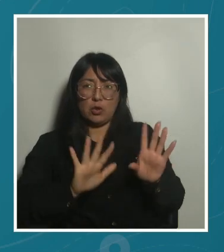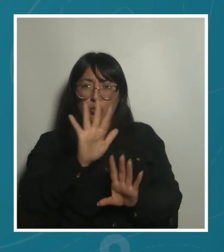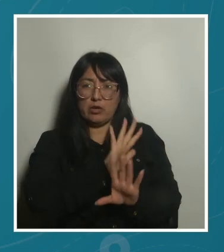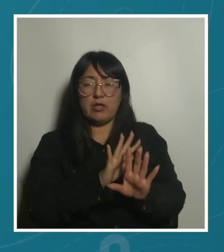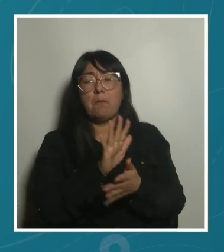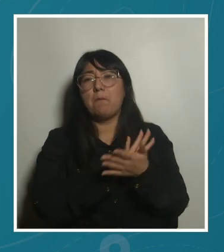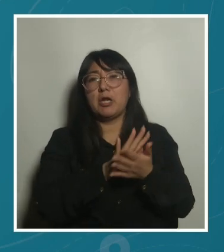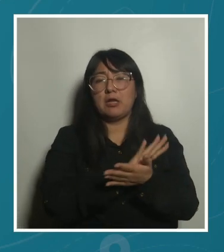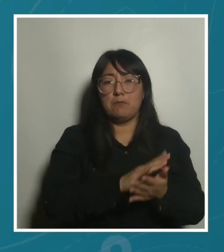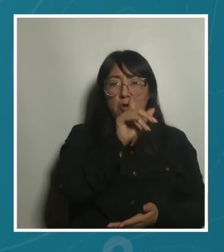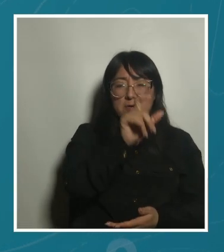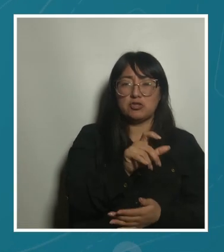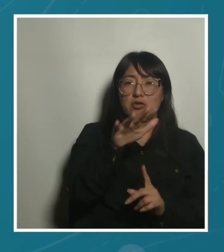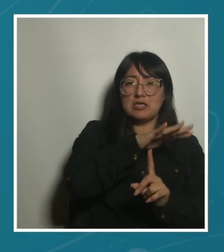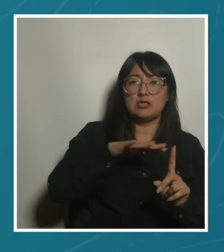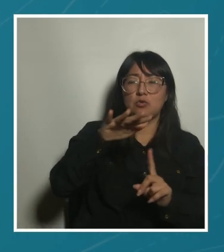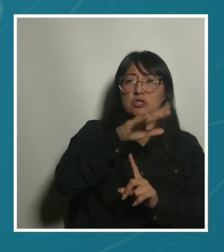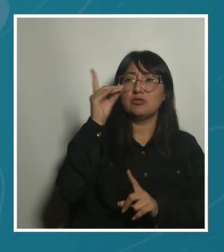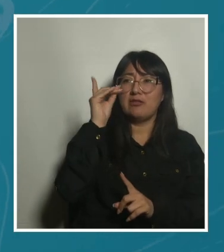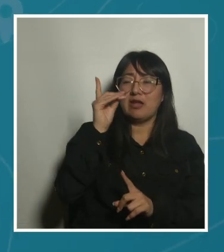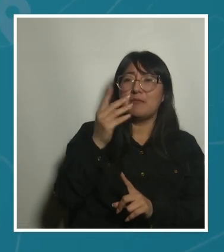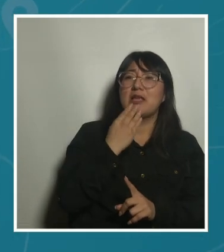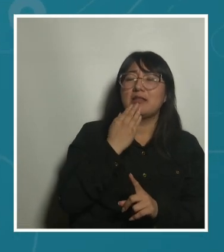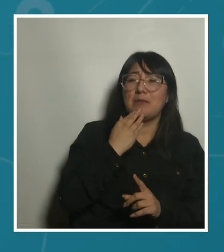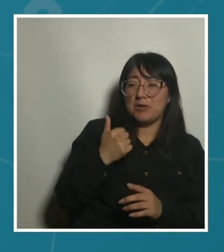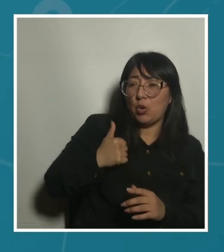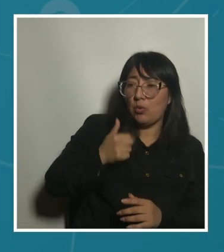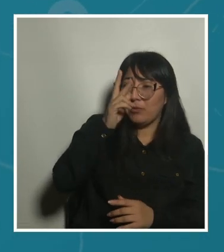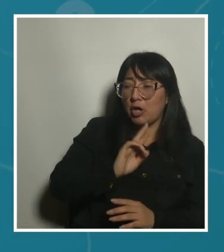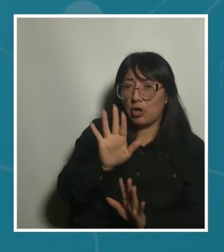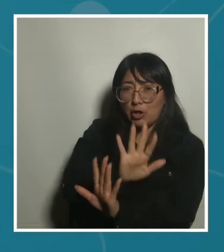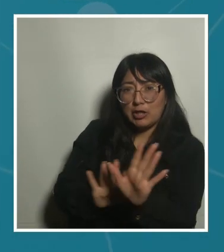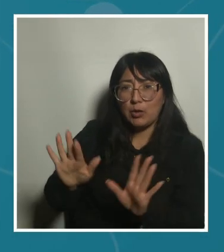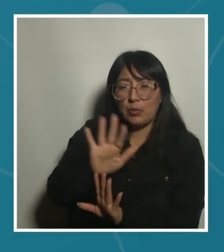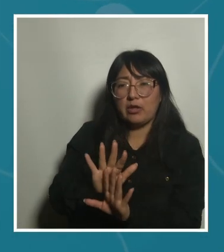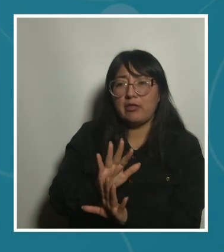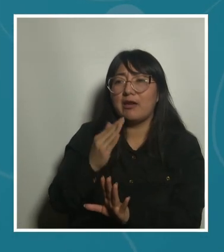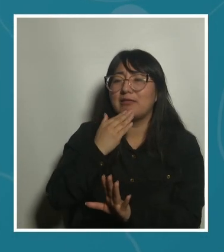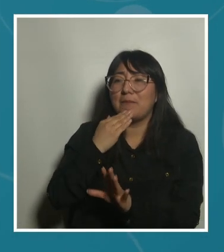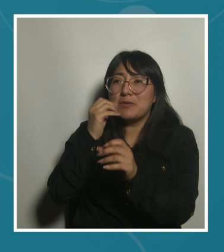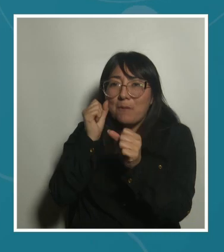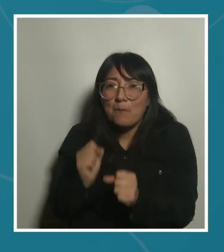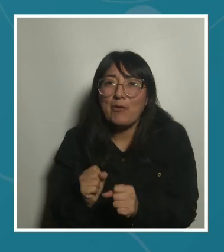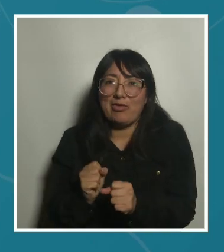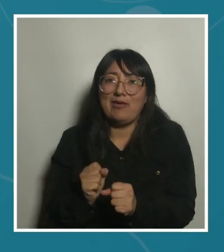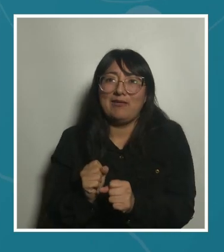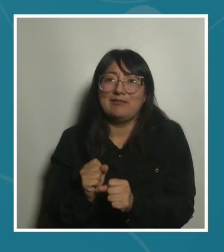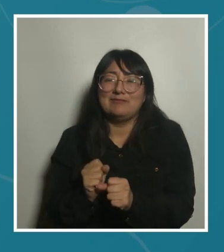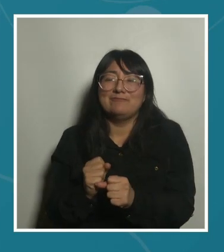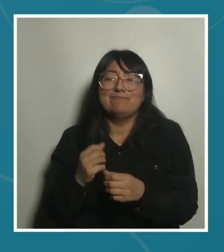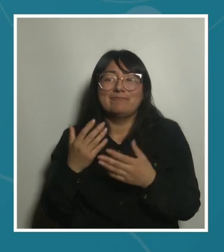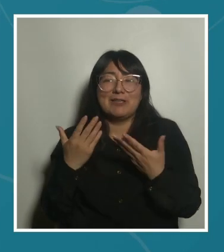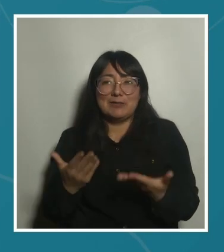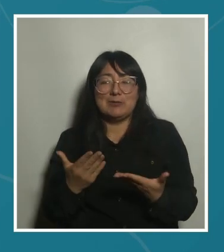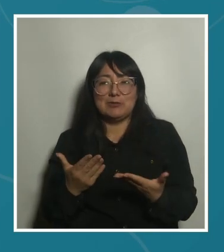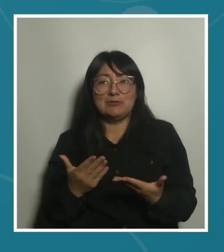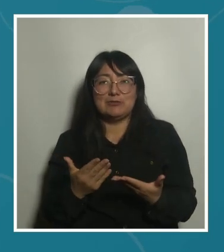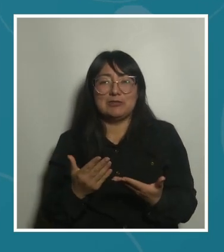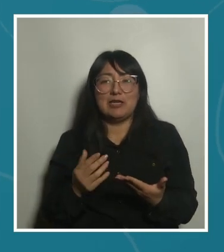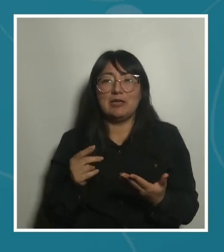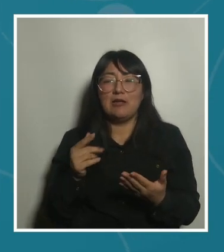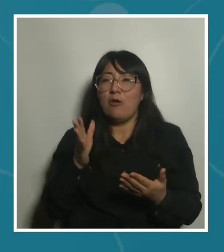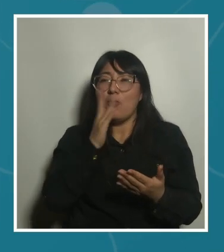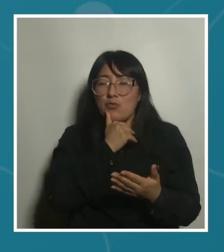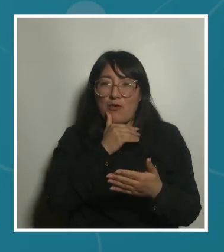discapacidad también es una persona cuidadora, una persona dependiente puede cuidar también. Entonces, no existe una